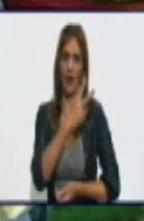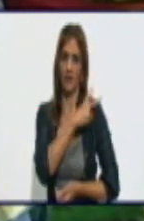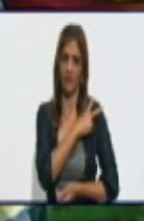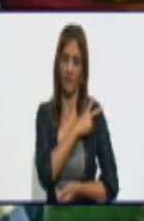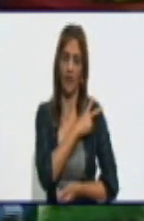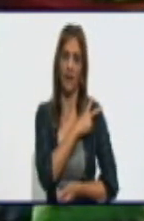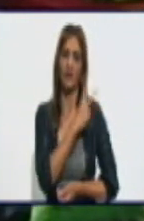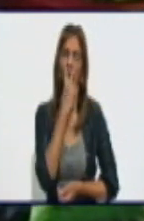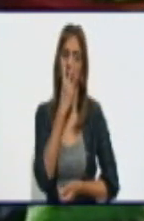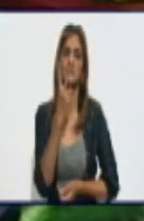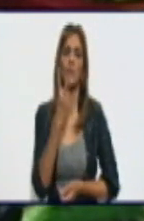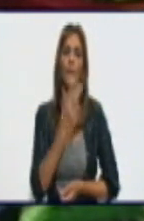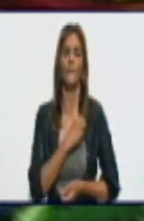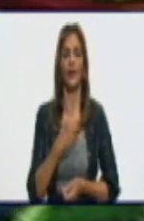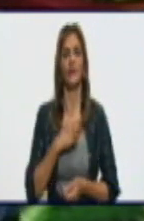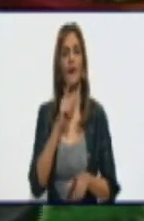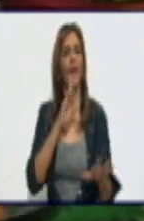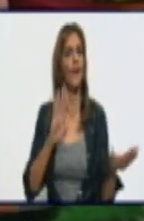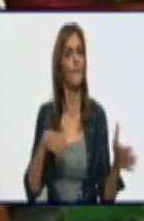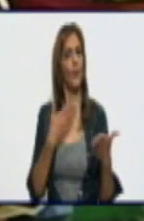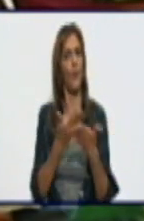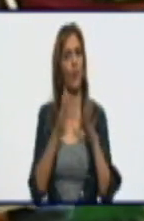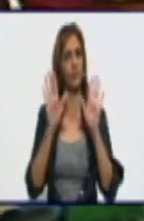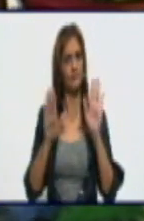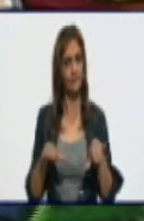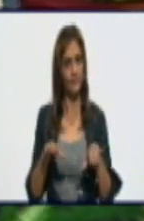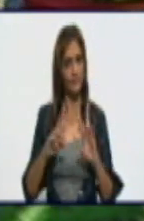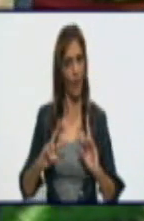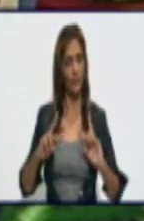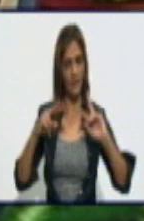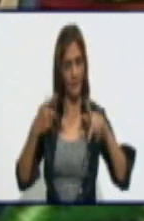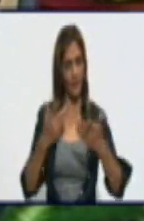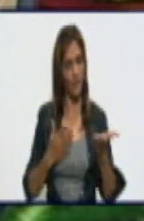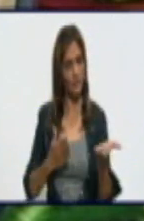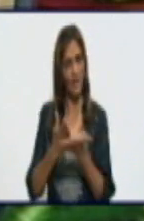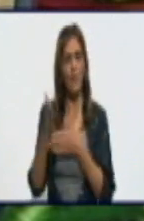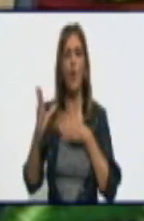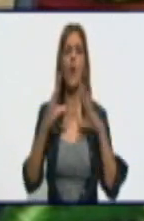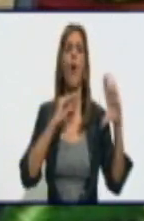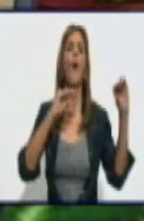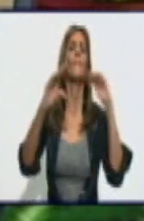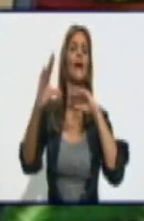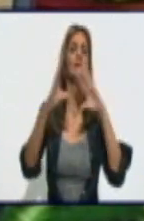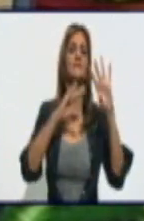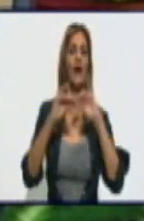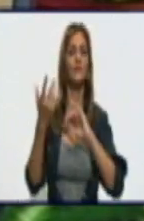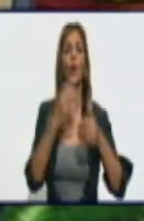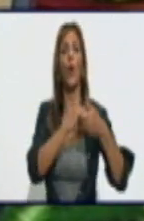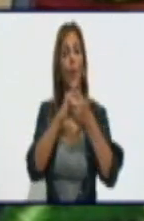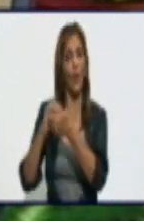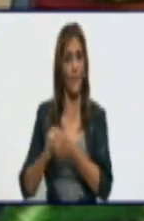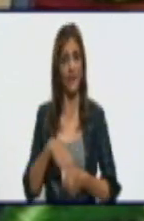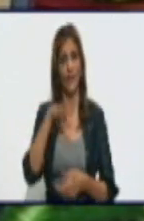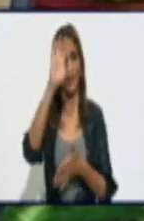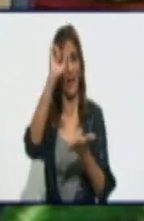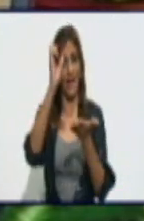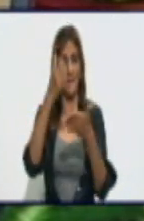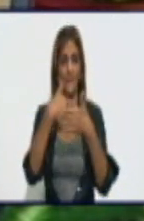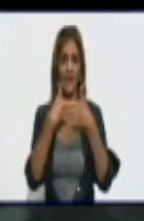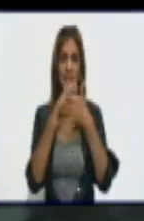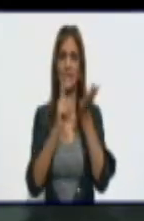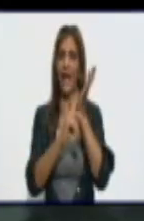Dirección Provincial de Salud. Les propongo hacer una pausa. Al regreso, estaremos conversando con los compañeros de la empresa eléctrica de Granma.